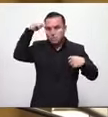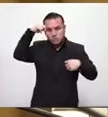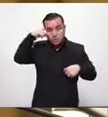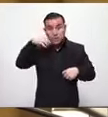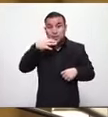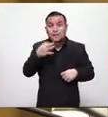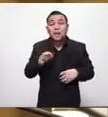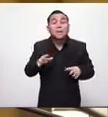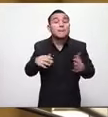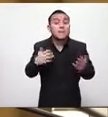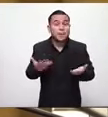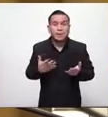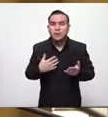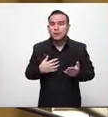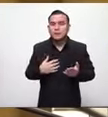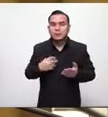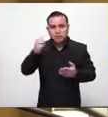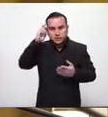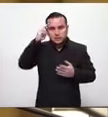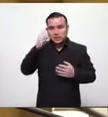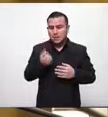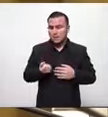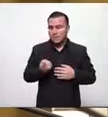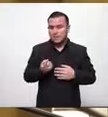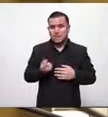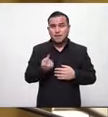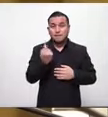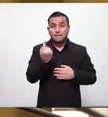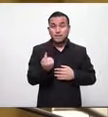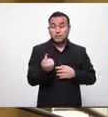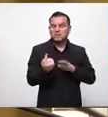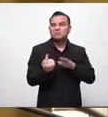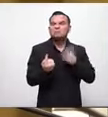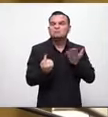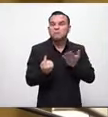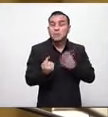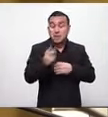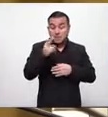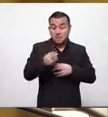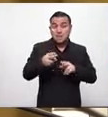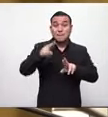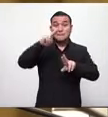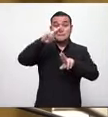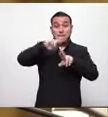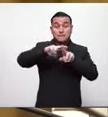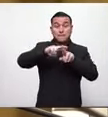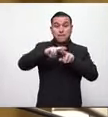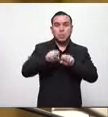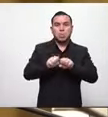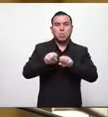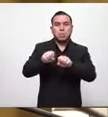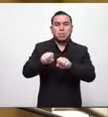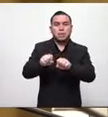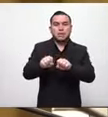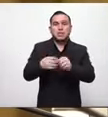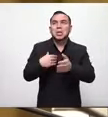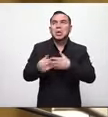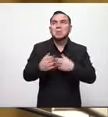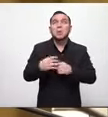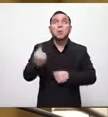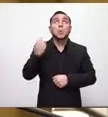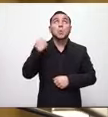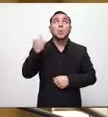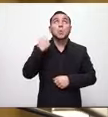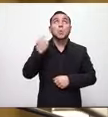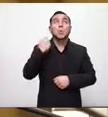insensibles porque personas muy cercanas a ellas de su propio partido han fallecido y ni eso los ha movido